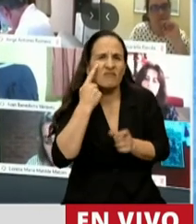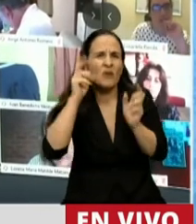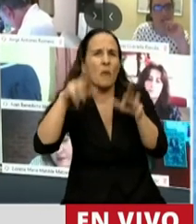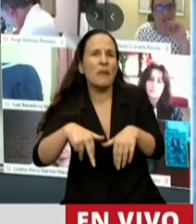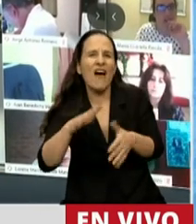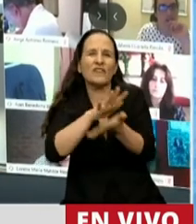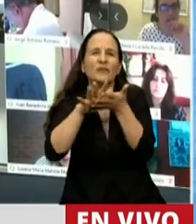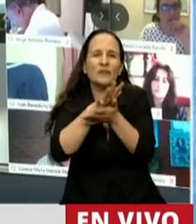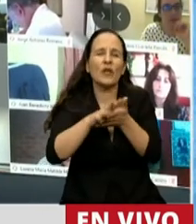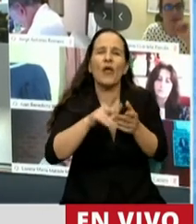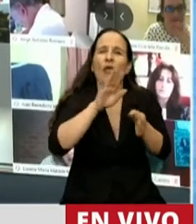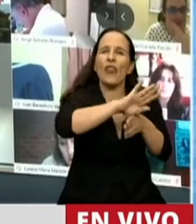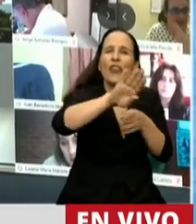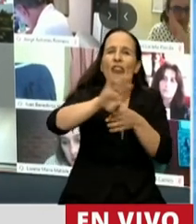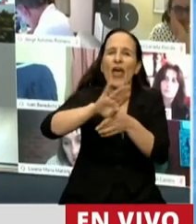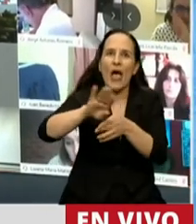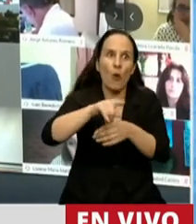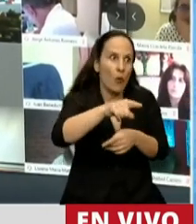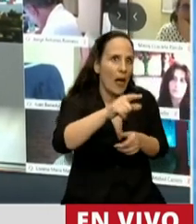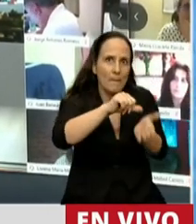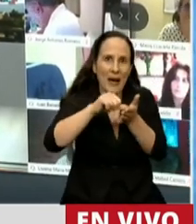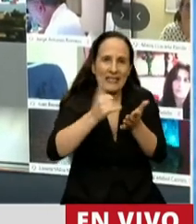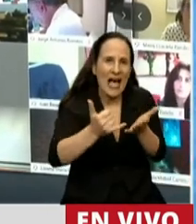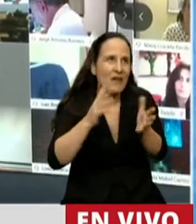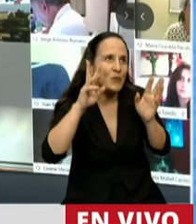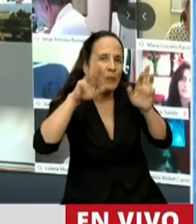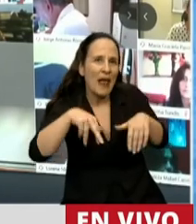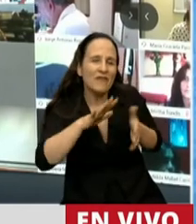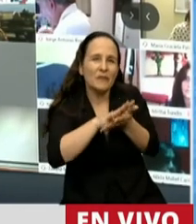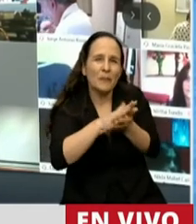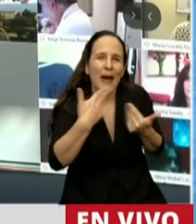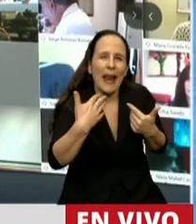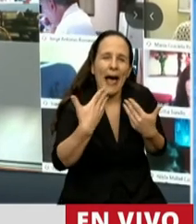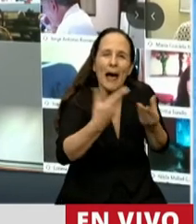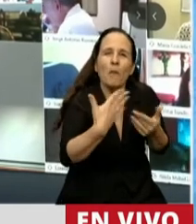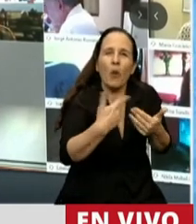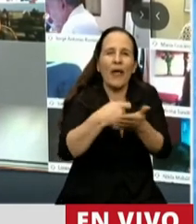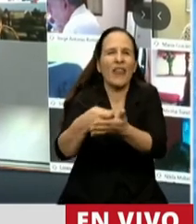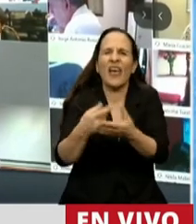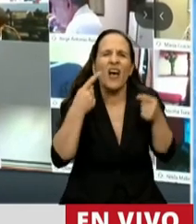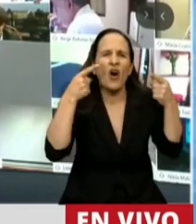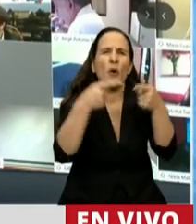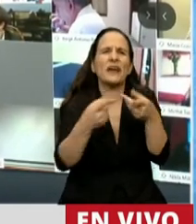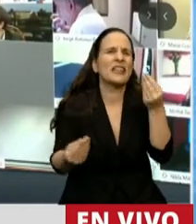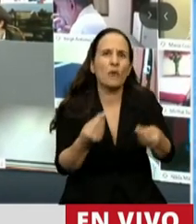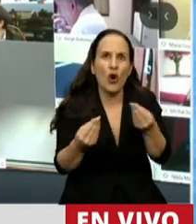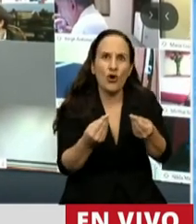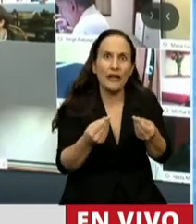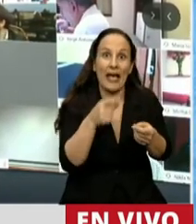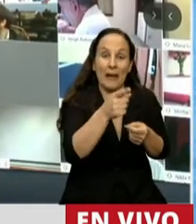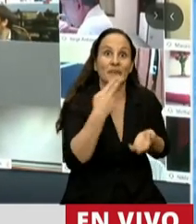de alivio de deuda para países endeudados y pobres bajo la premisa de que los recursos fiscales